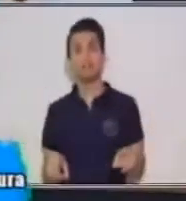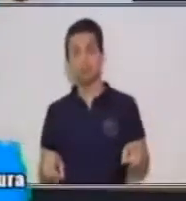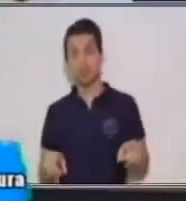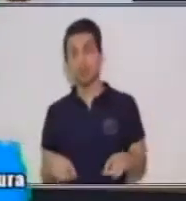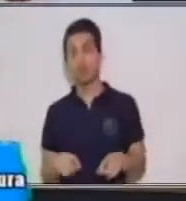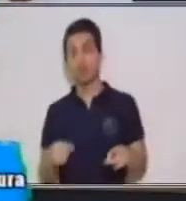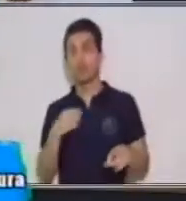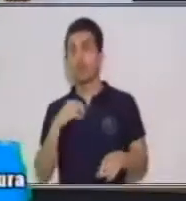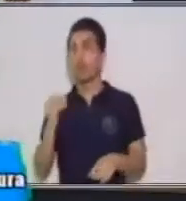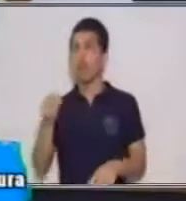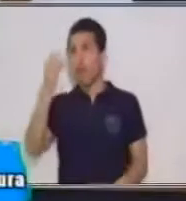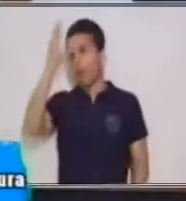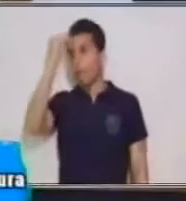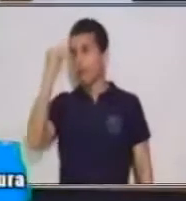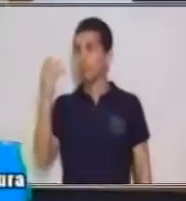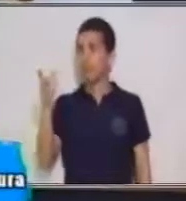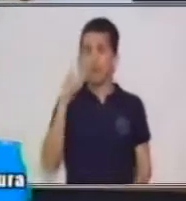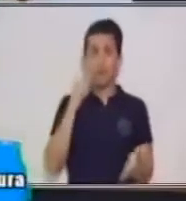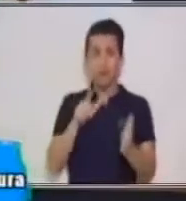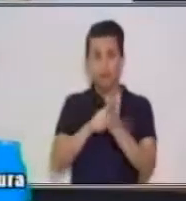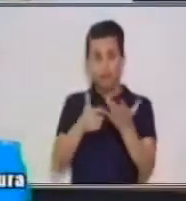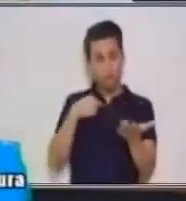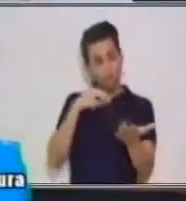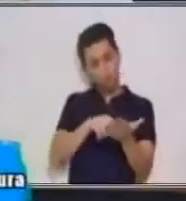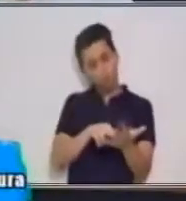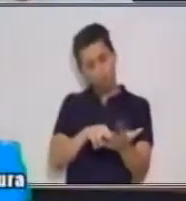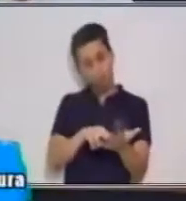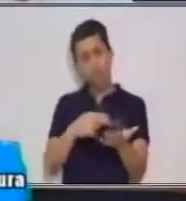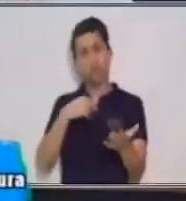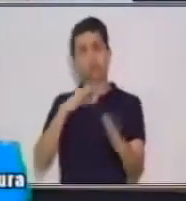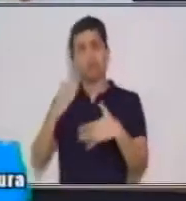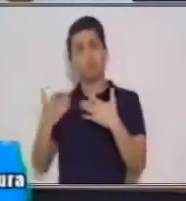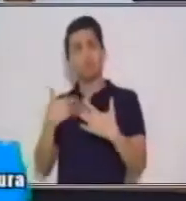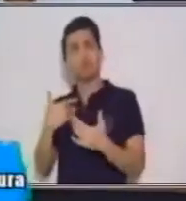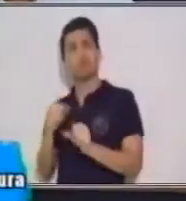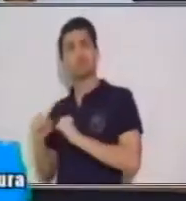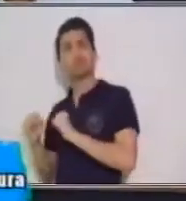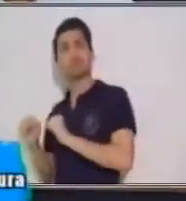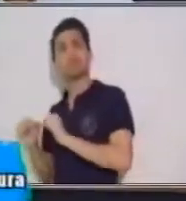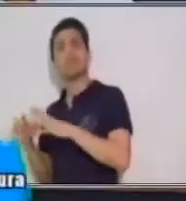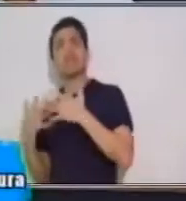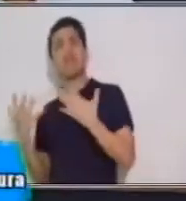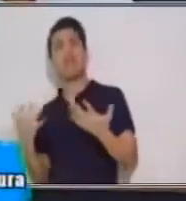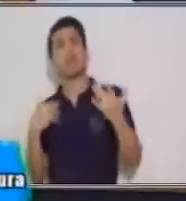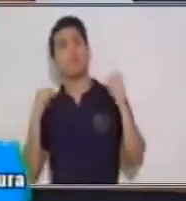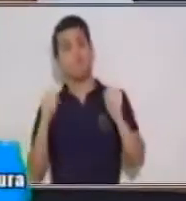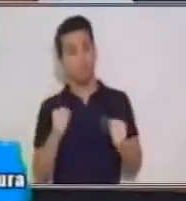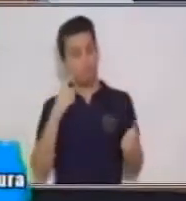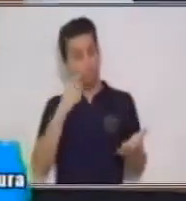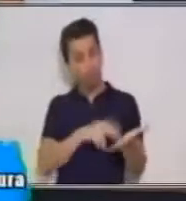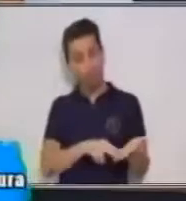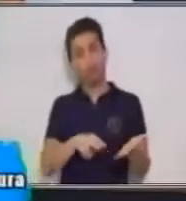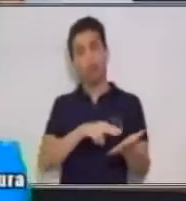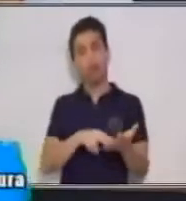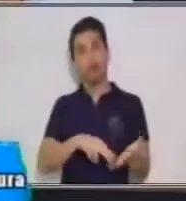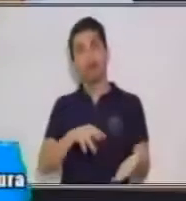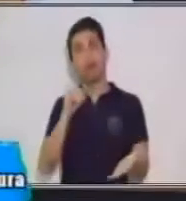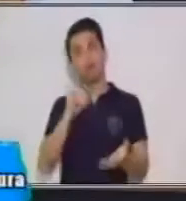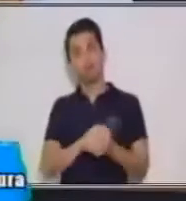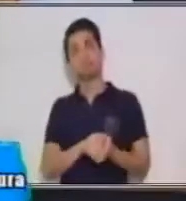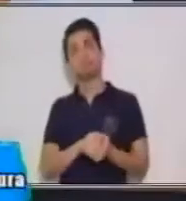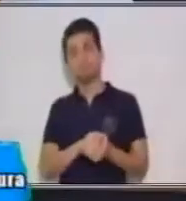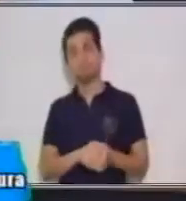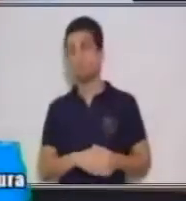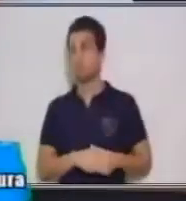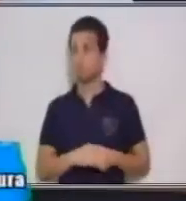y qué me puede servir según lo que yo leí a lo que estoy aplicando o viviendo en ese